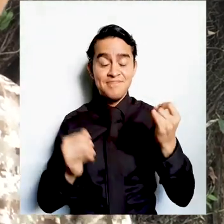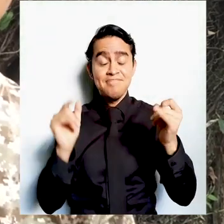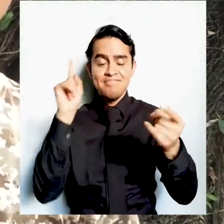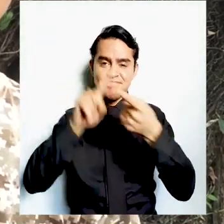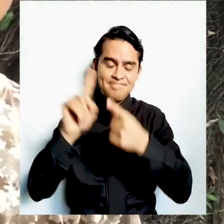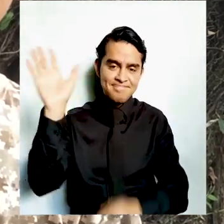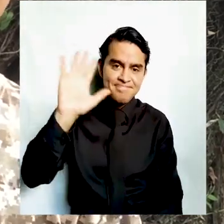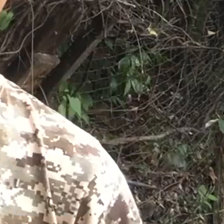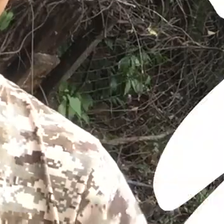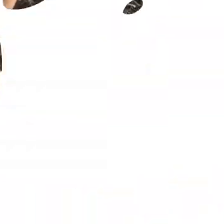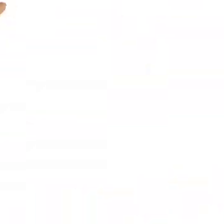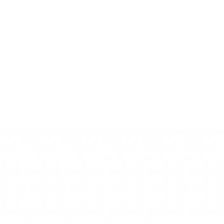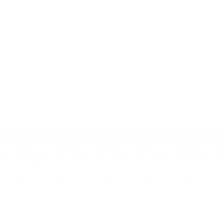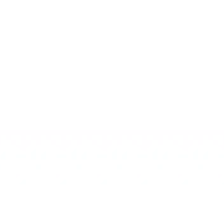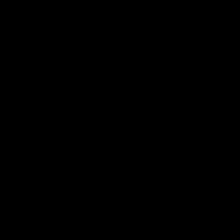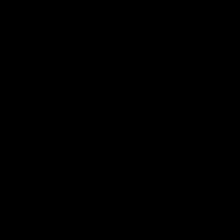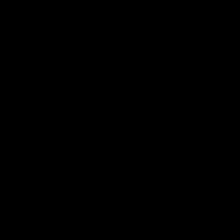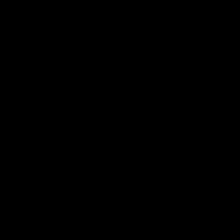Hasta luego.